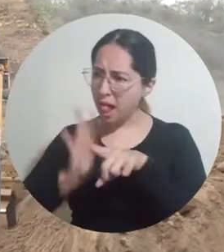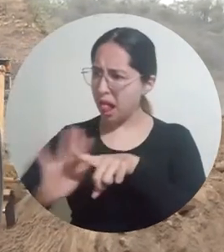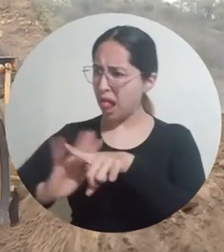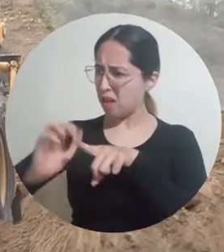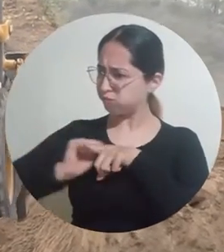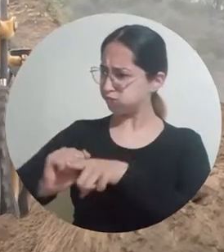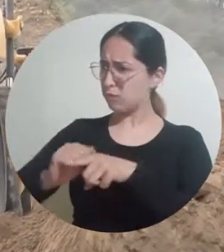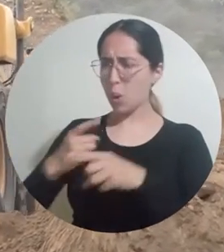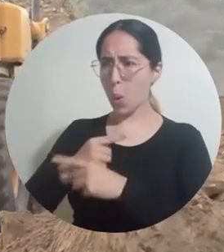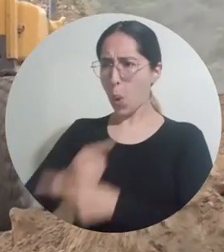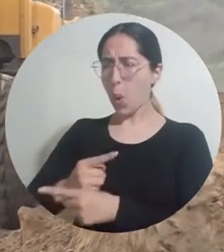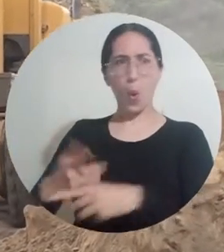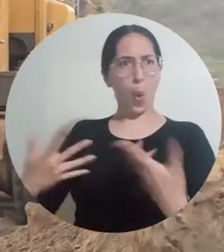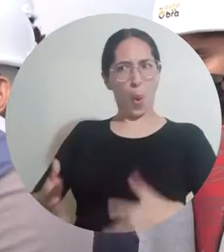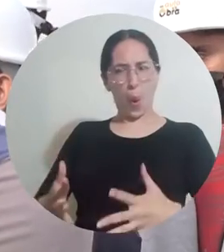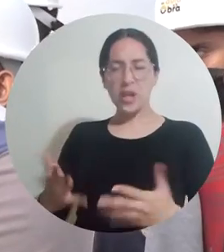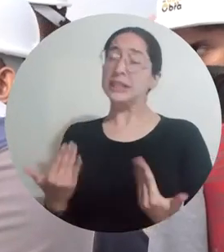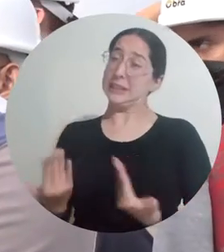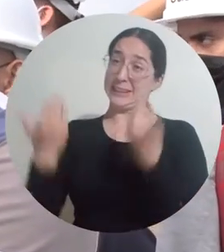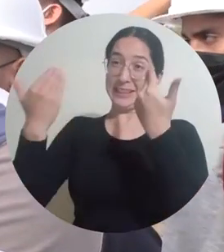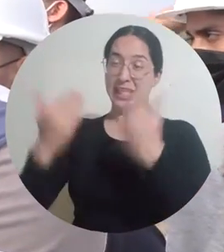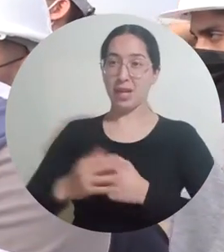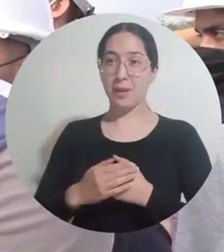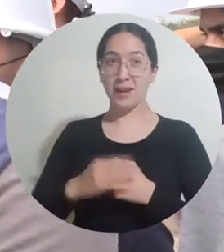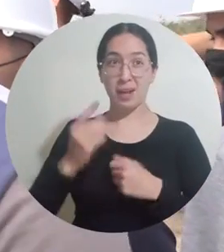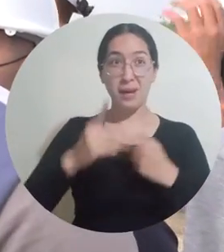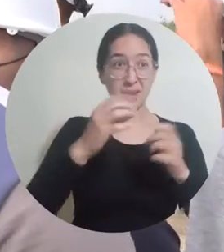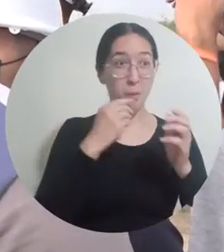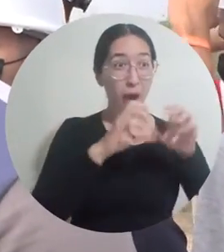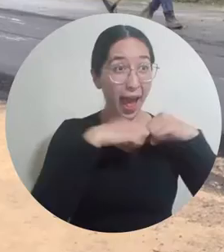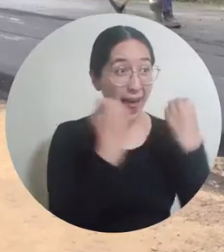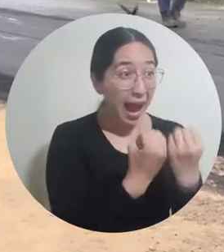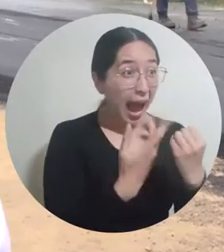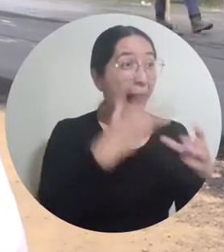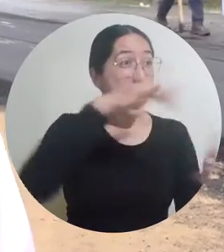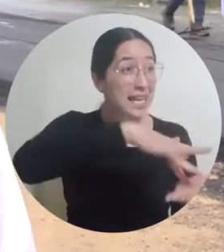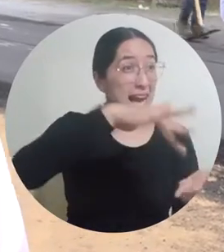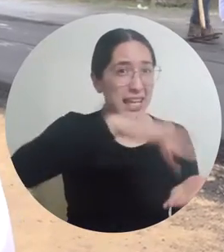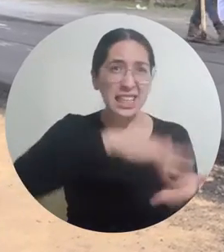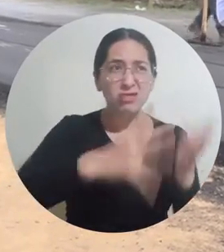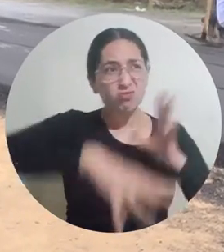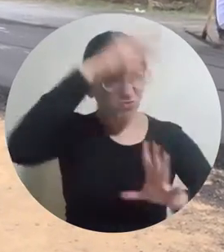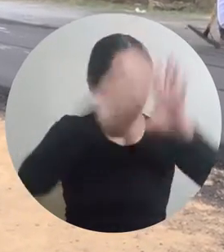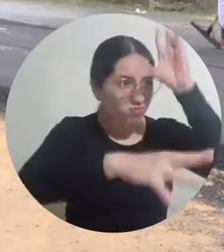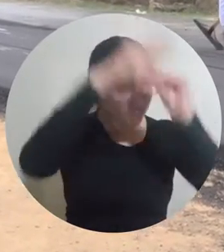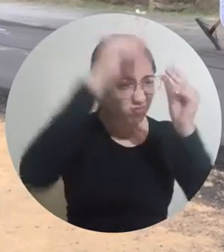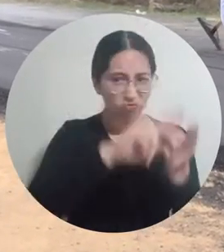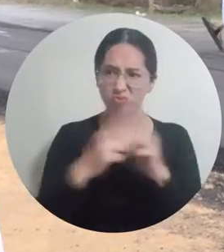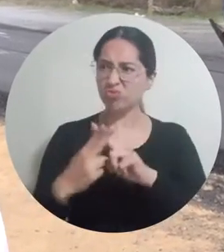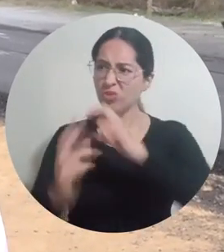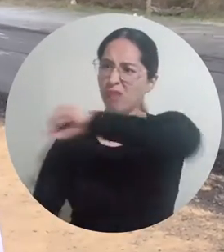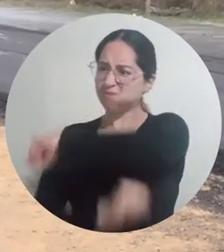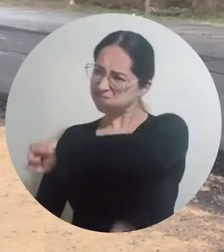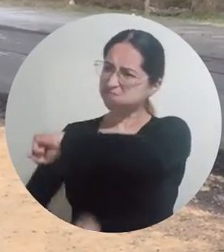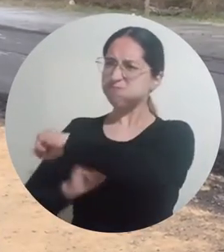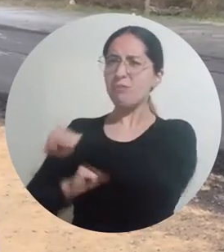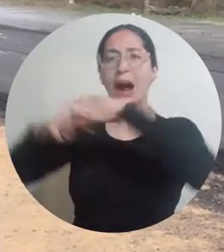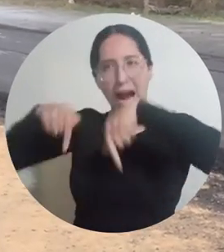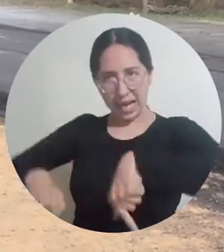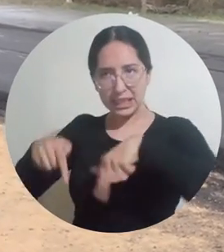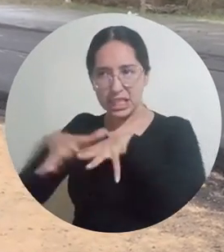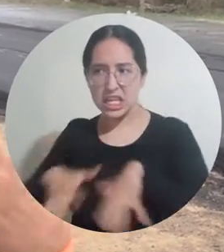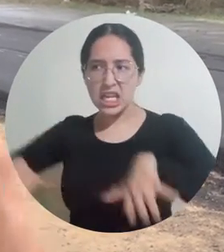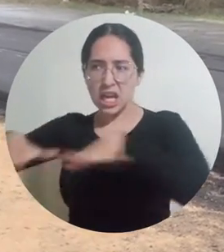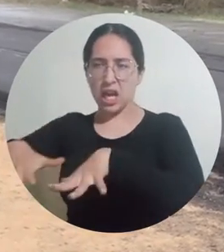enriquece en todos los sentidos. Todos los conocimientos teóricos que adquirimos en el aula los venimos a fundamentar acá. Es